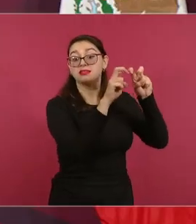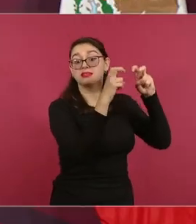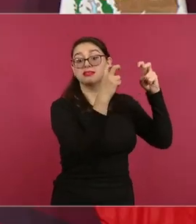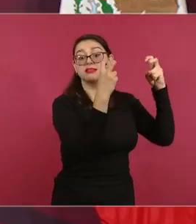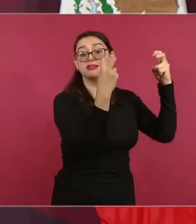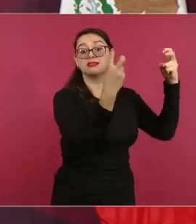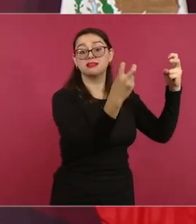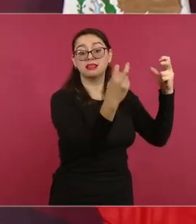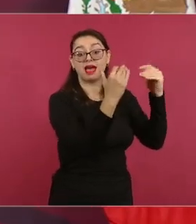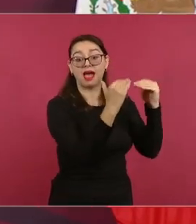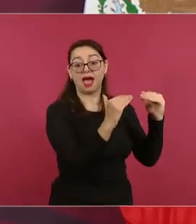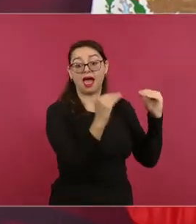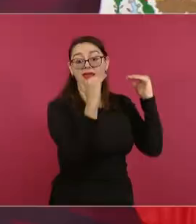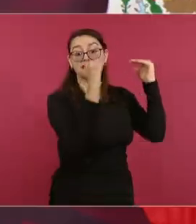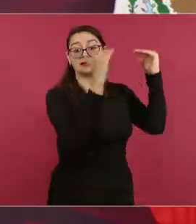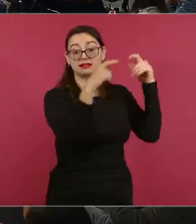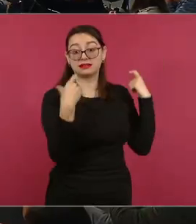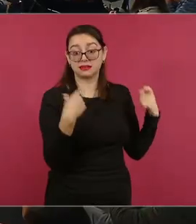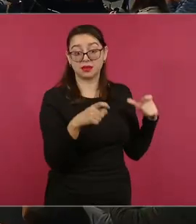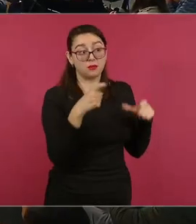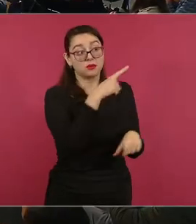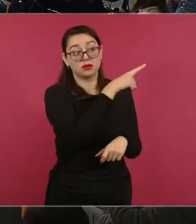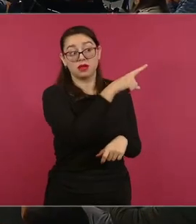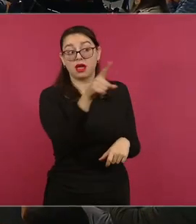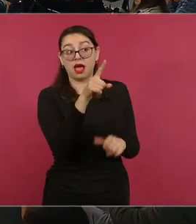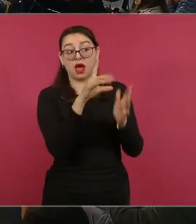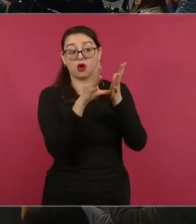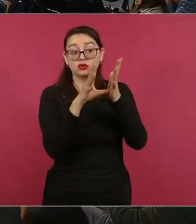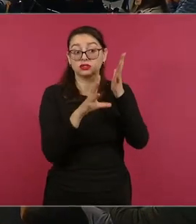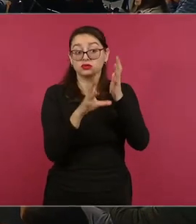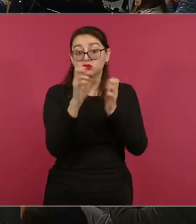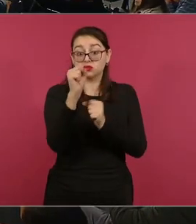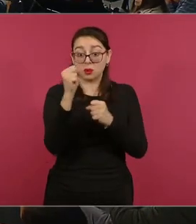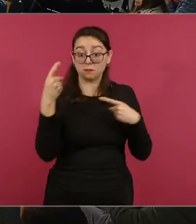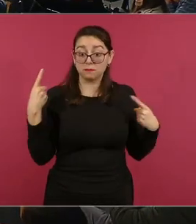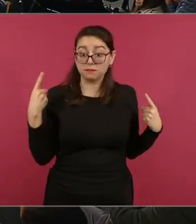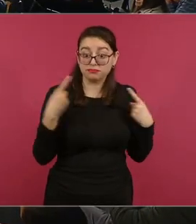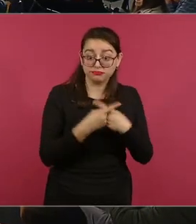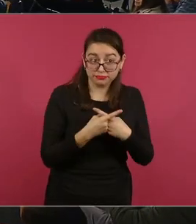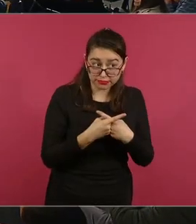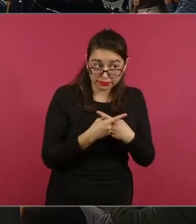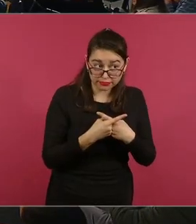A ver, ¿por qué no pones el artículo 127? Si se